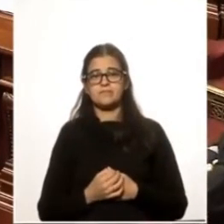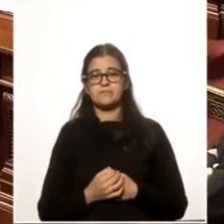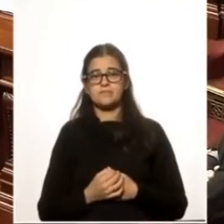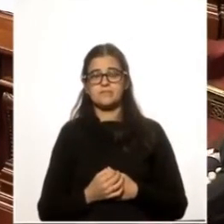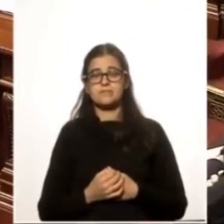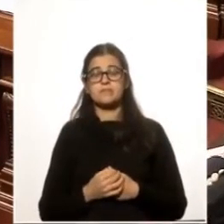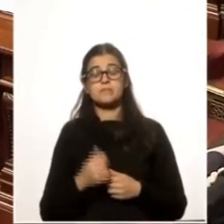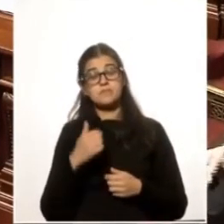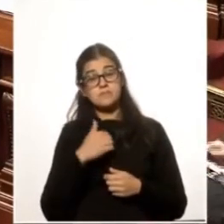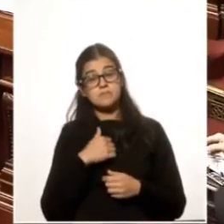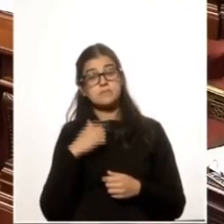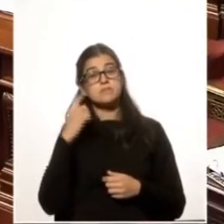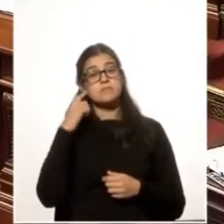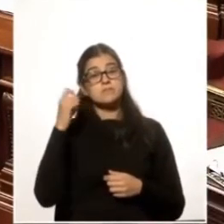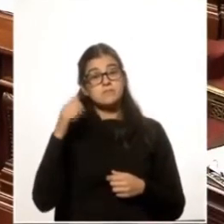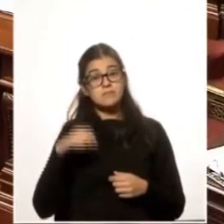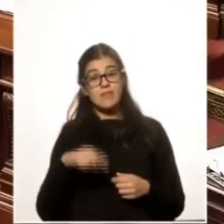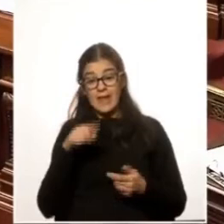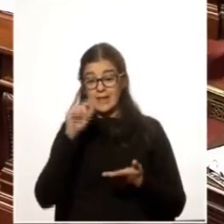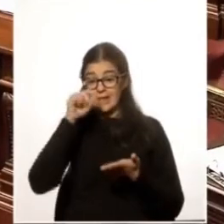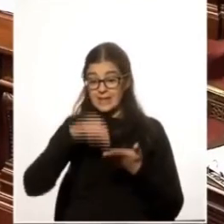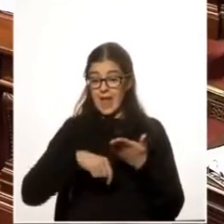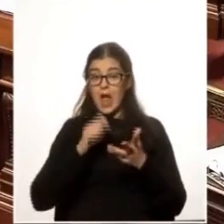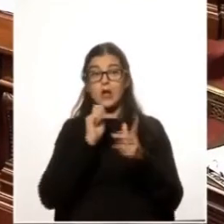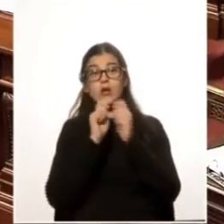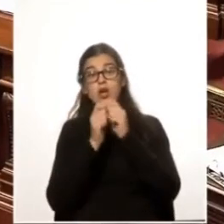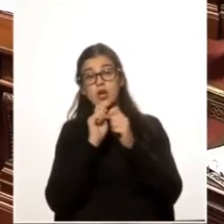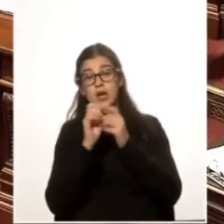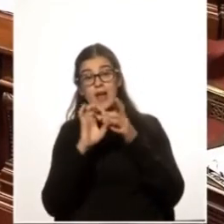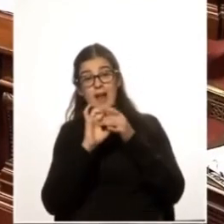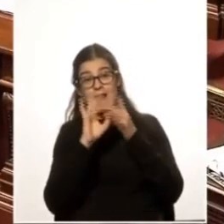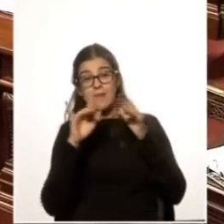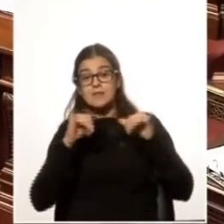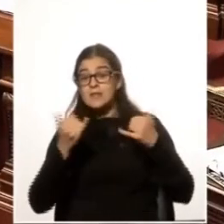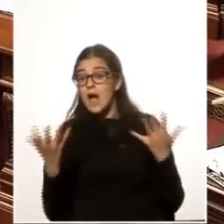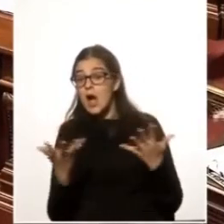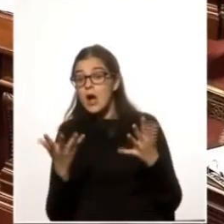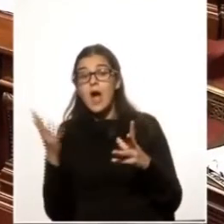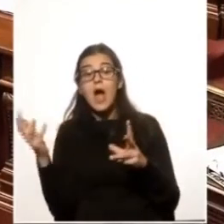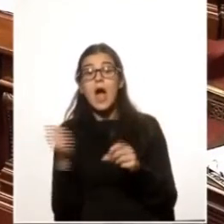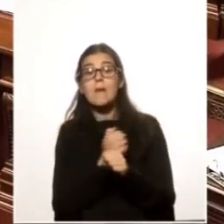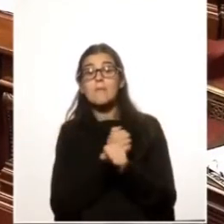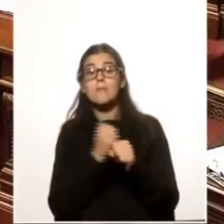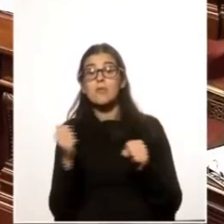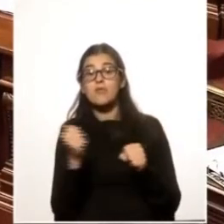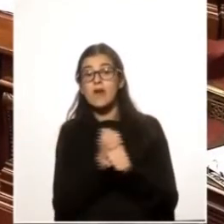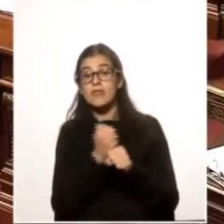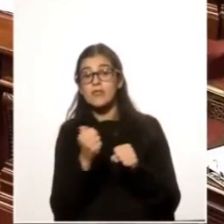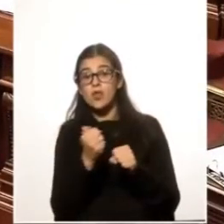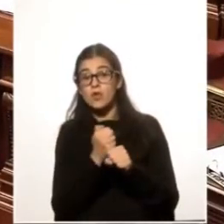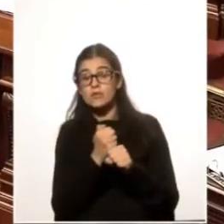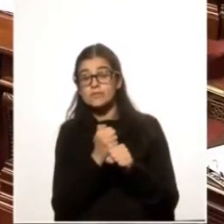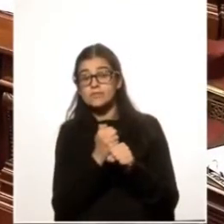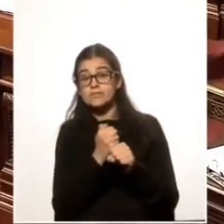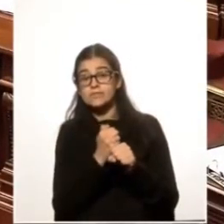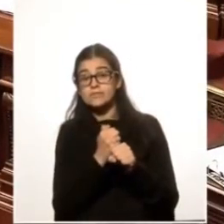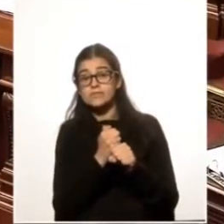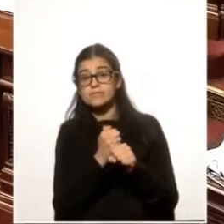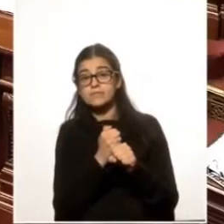a mí me parece que este tratado libre de comercio que hoy estamos aprobando aprobando